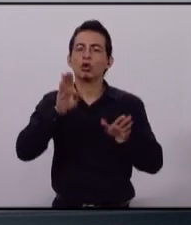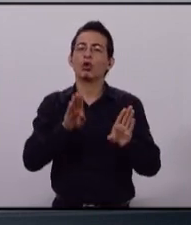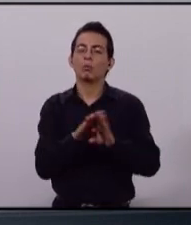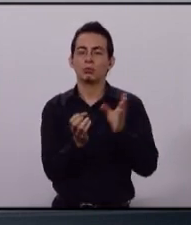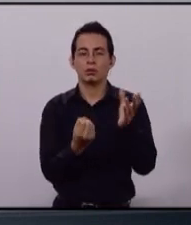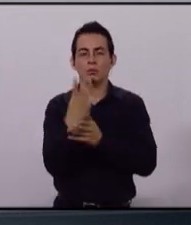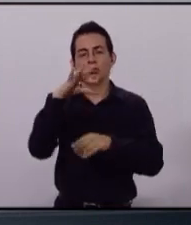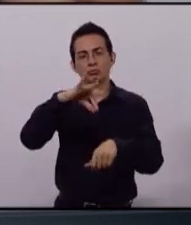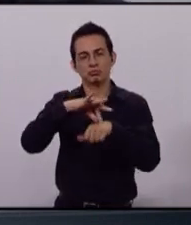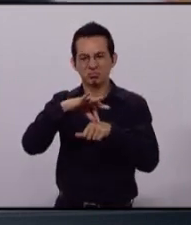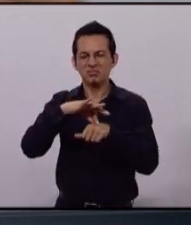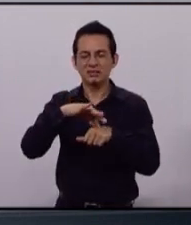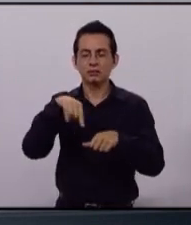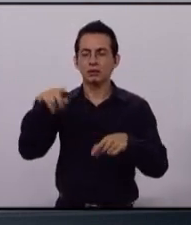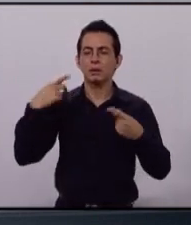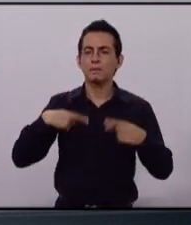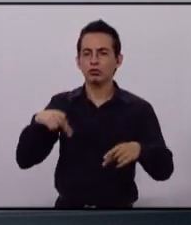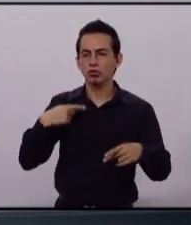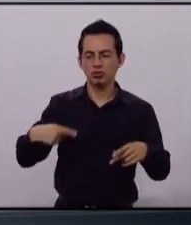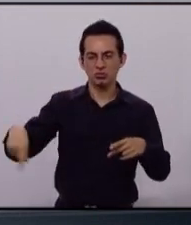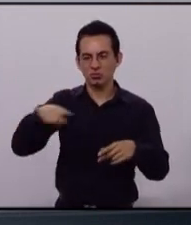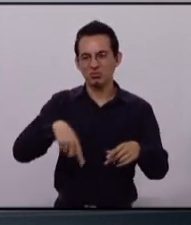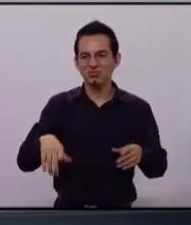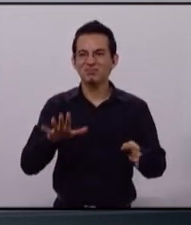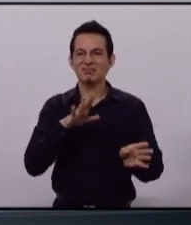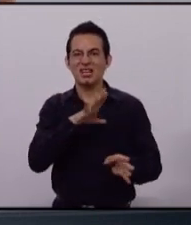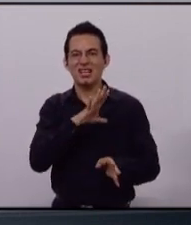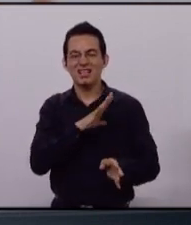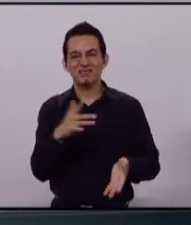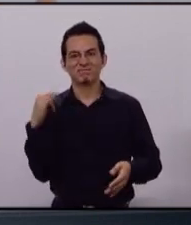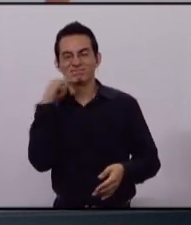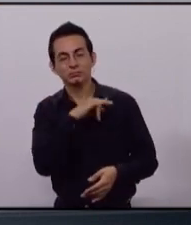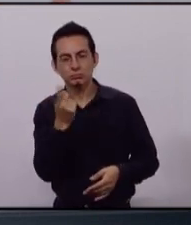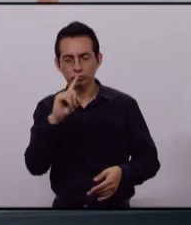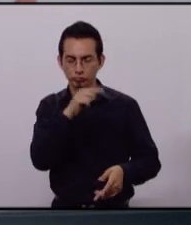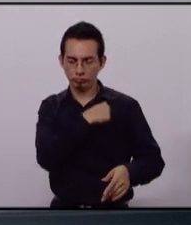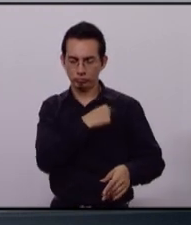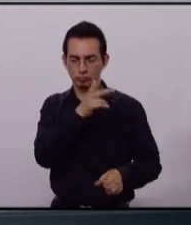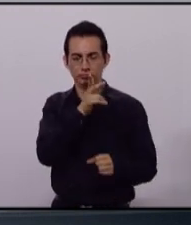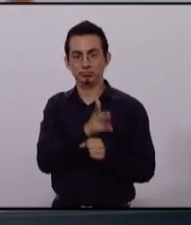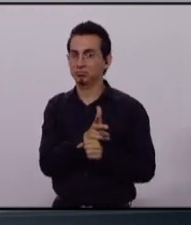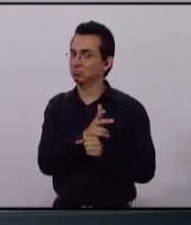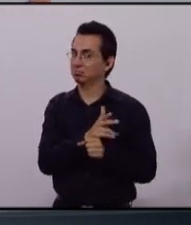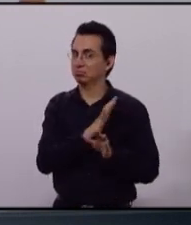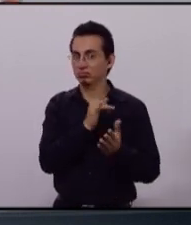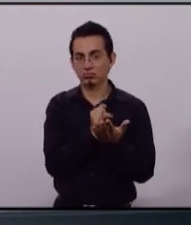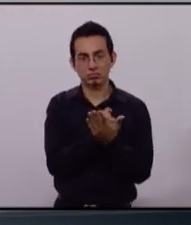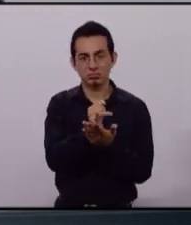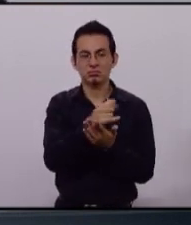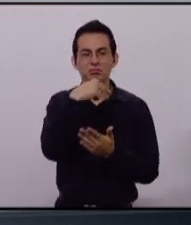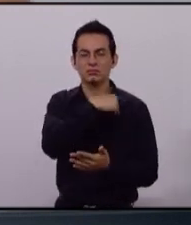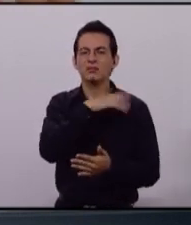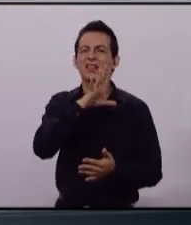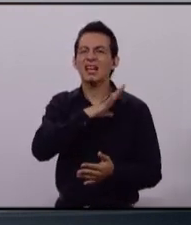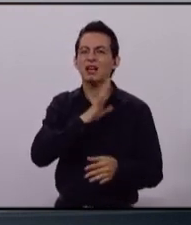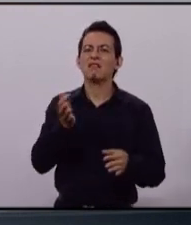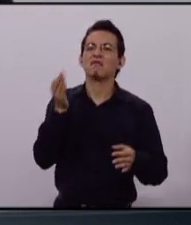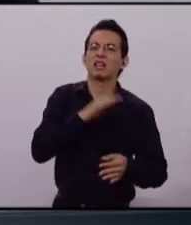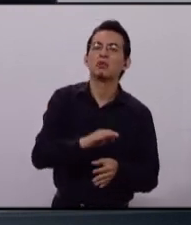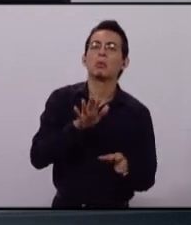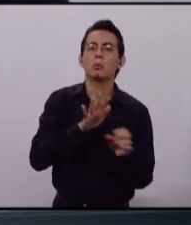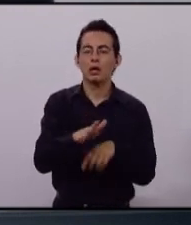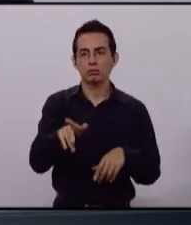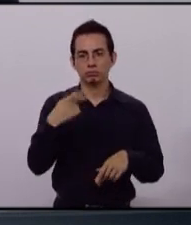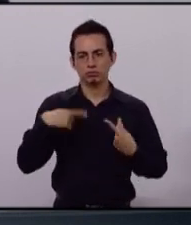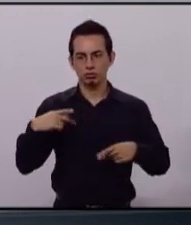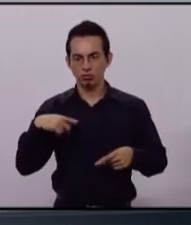entre el ciudadano y el servidor público. Ese testigo quedará fe, tanto de la palabra